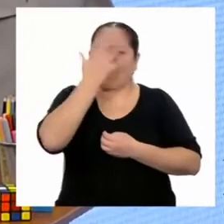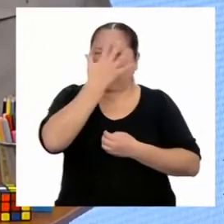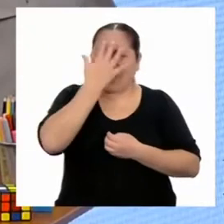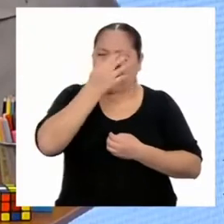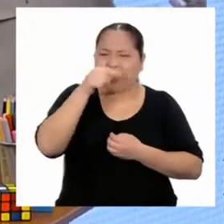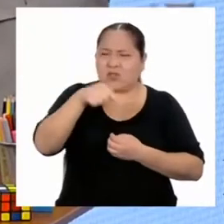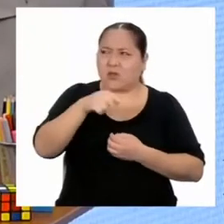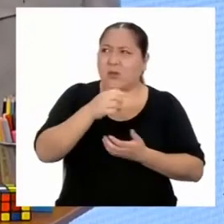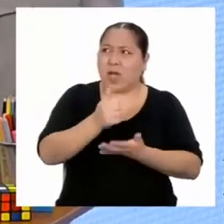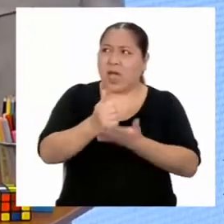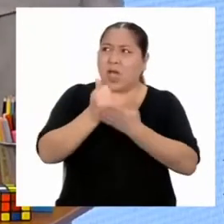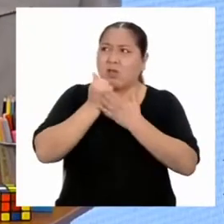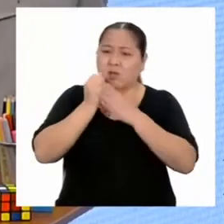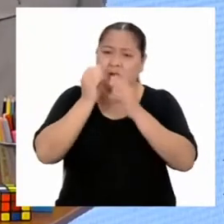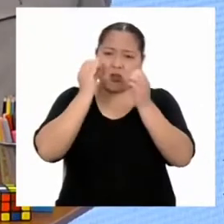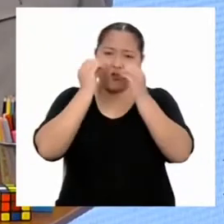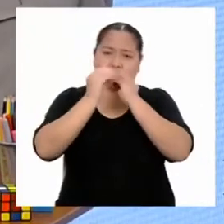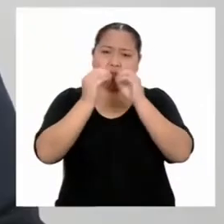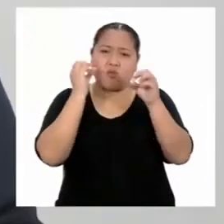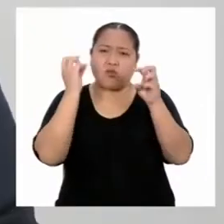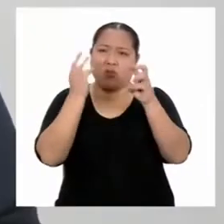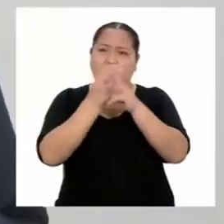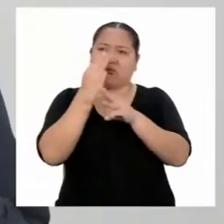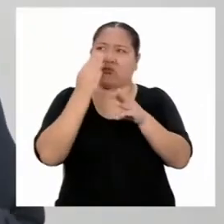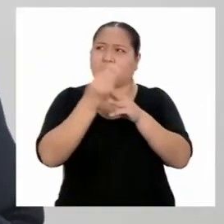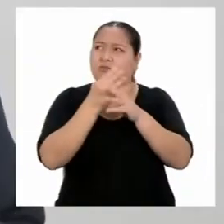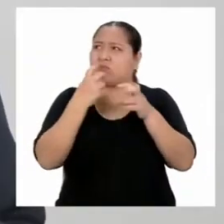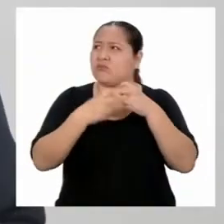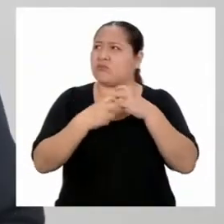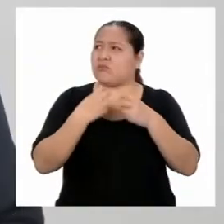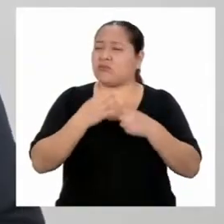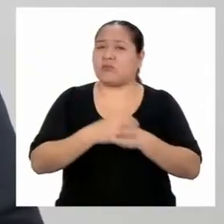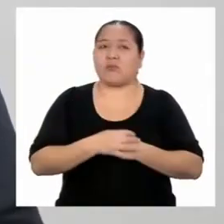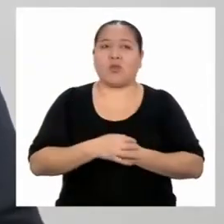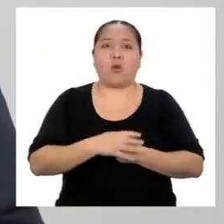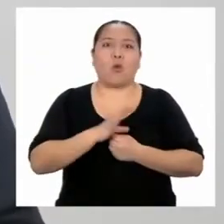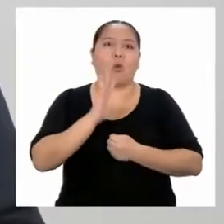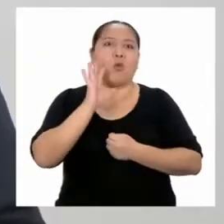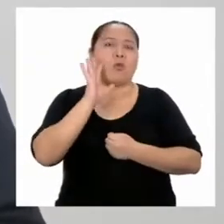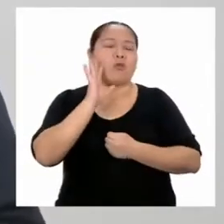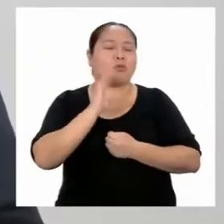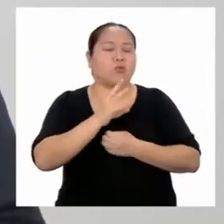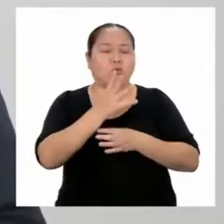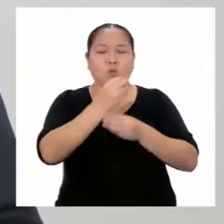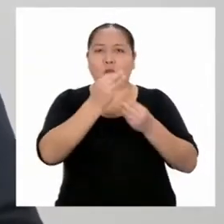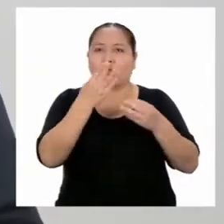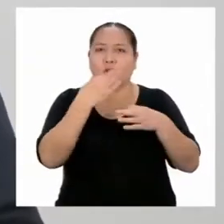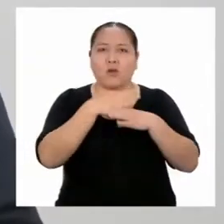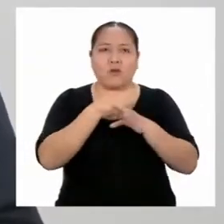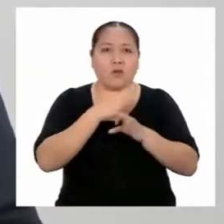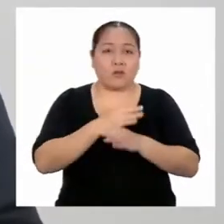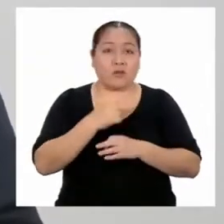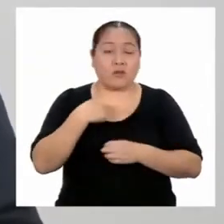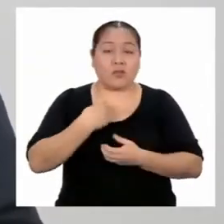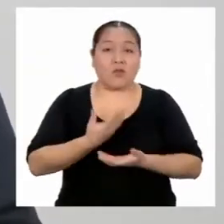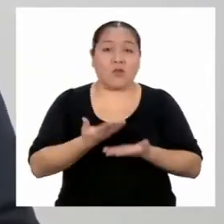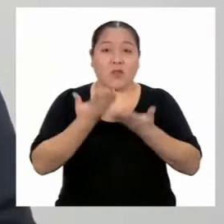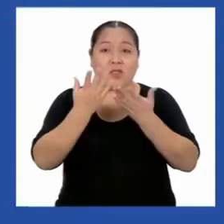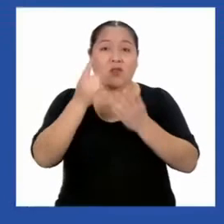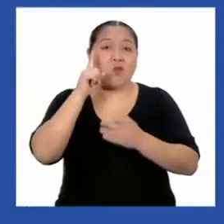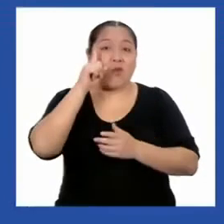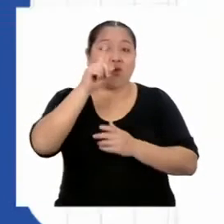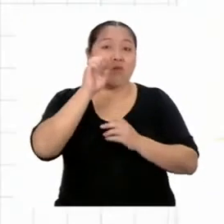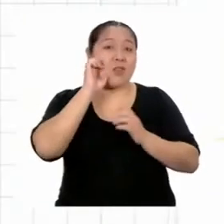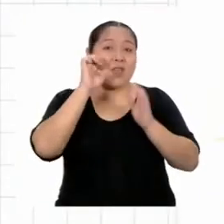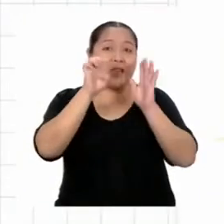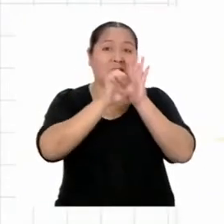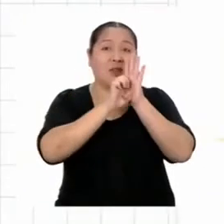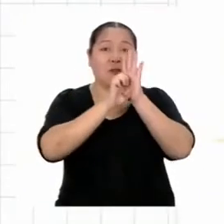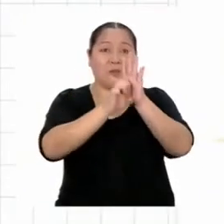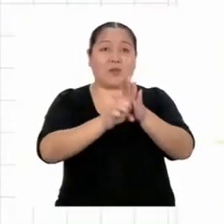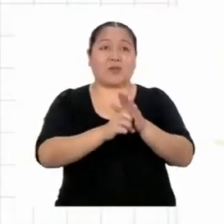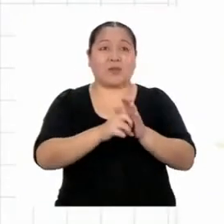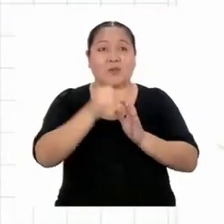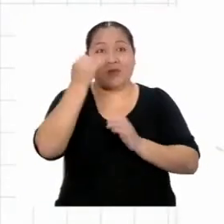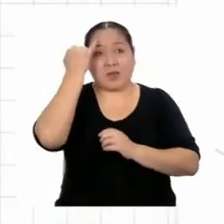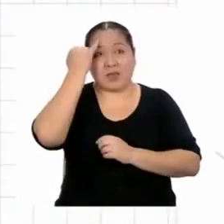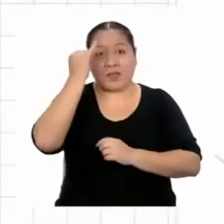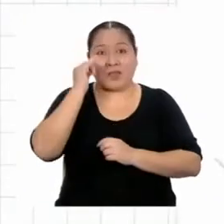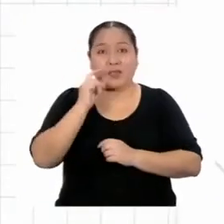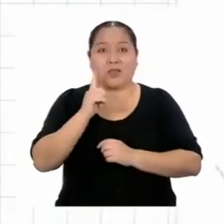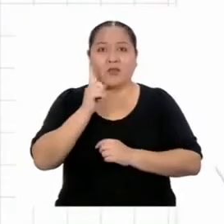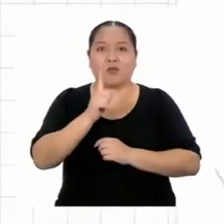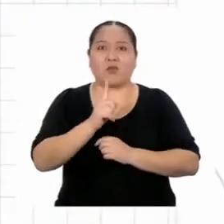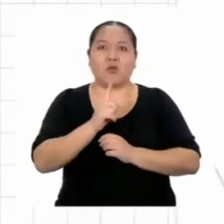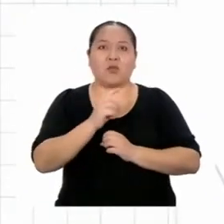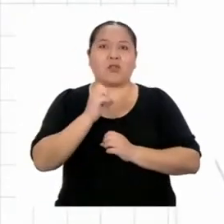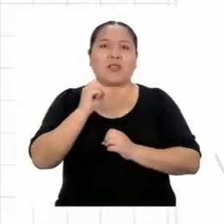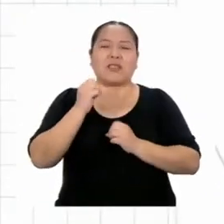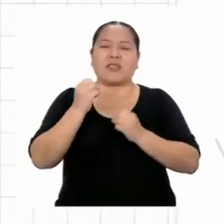ayudar a resolver misterios matemáticos. ¡Uf! De varias formas, pero te daré un ejemplo muy claro. Supongamos que estamos en